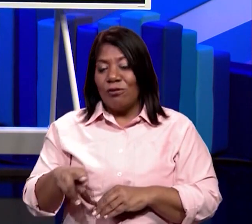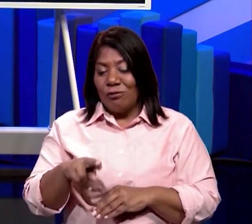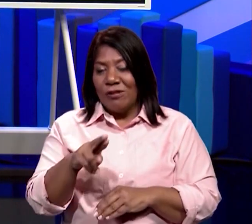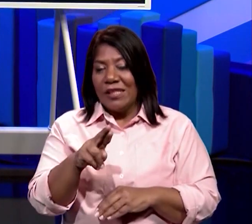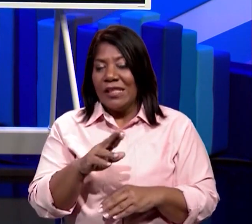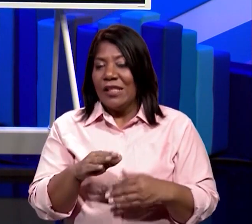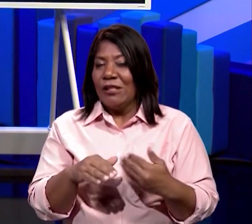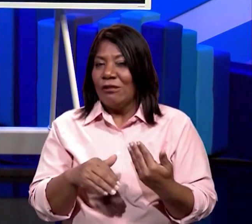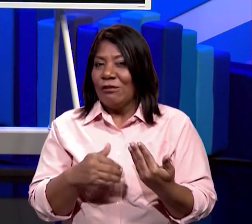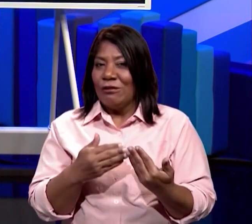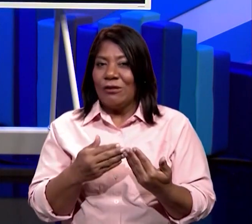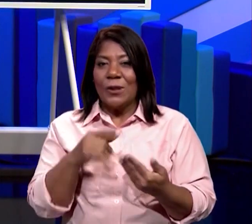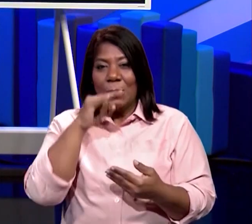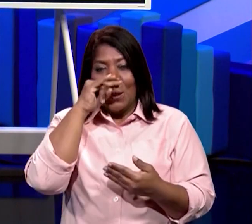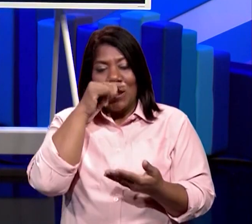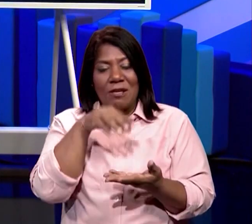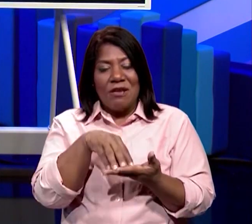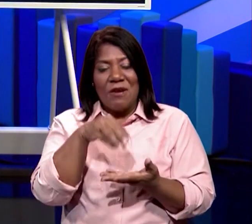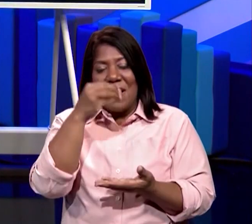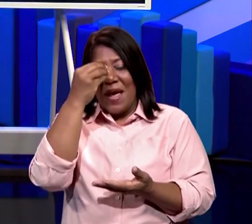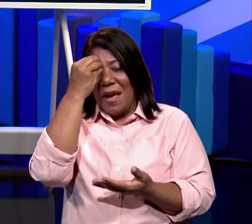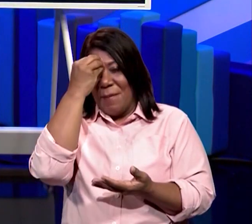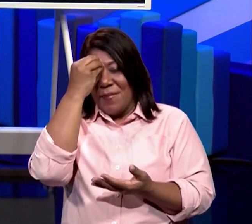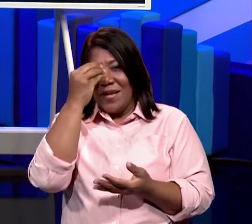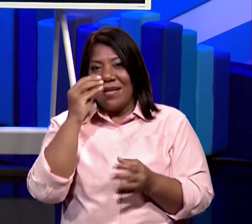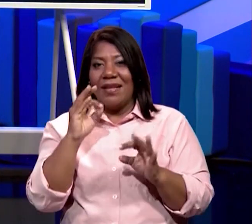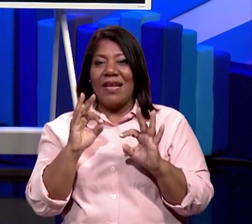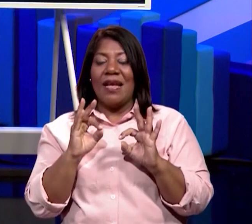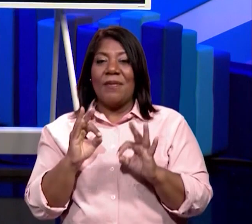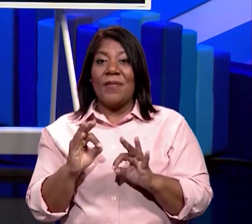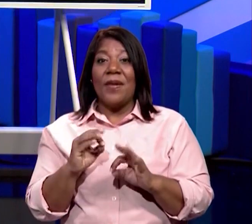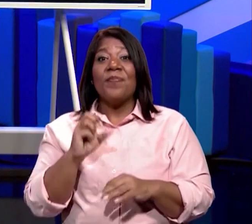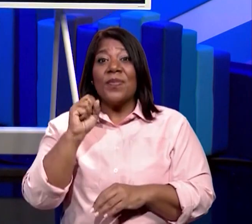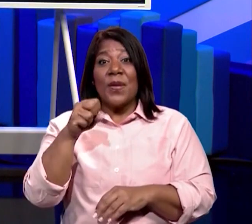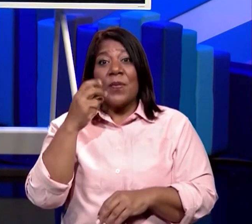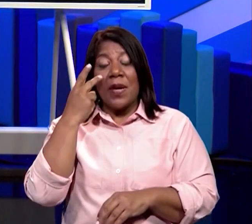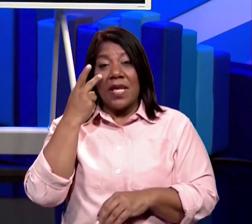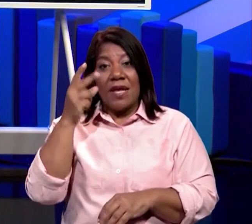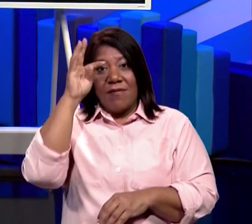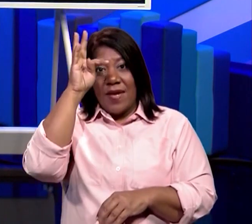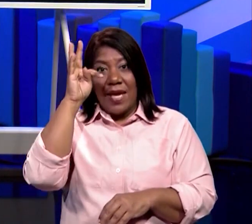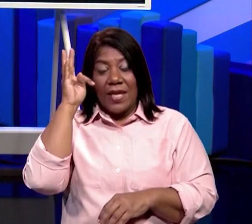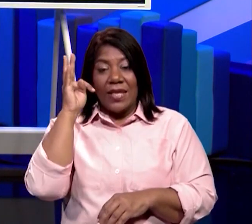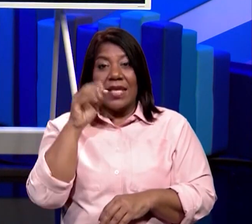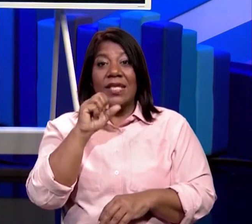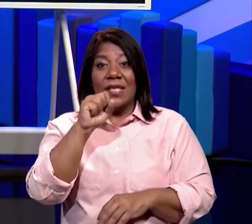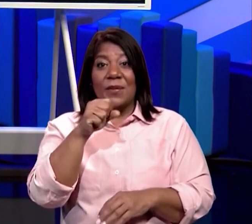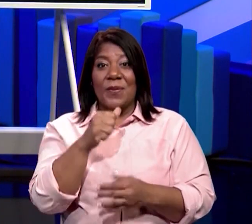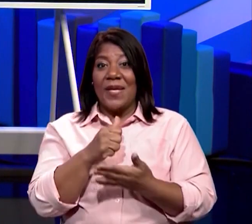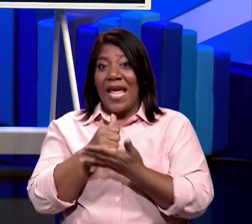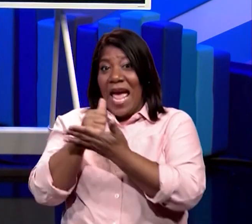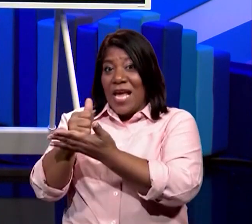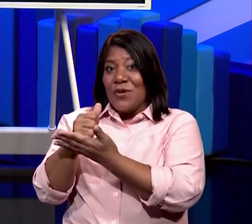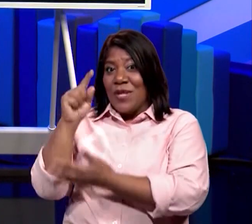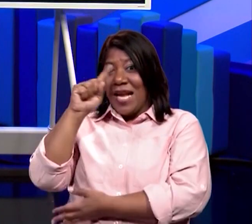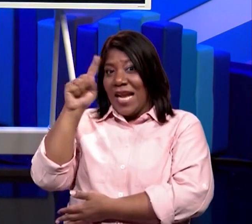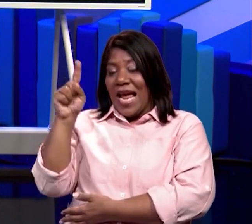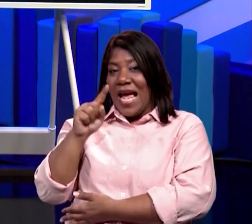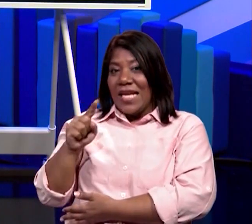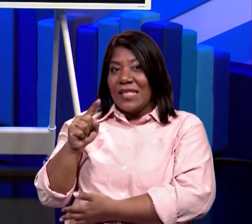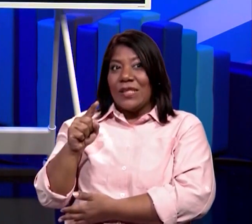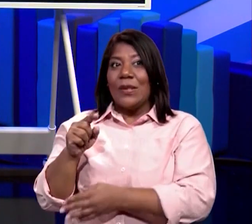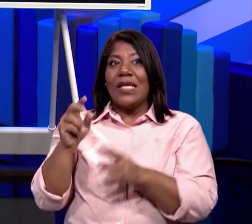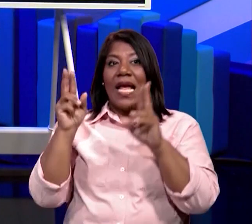mejor, los niños en casa. Así que vamos a ver, Teresa, vamos a que me ayudes y tenemos el